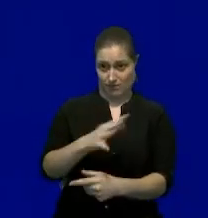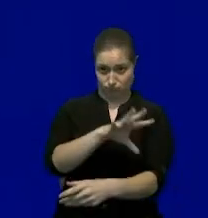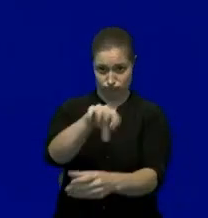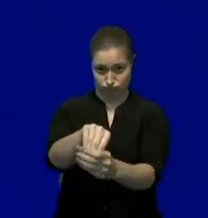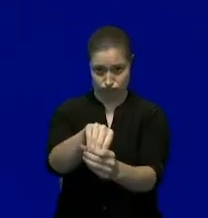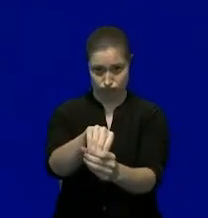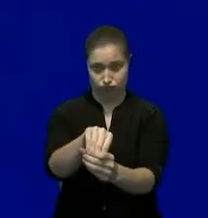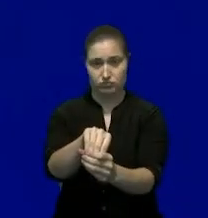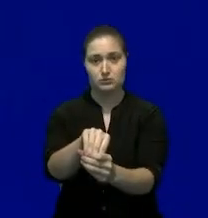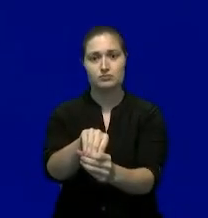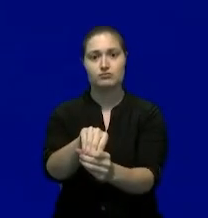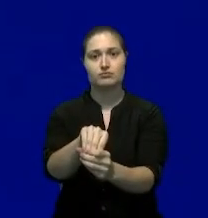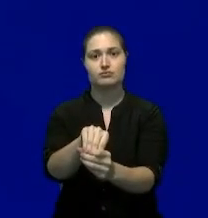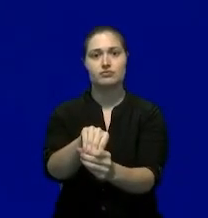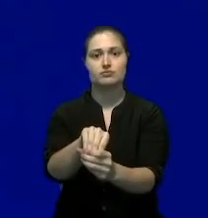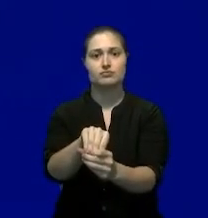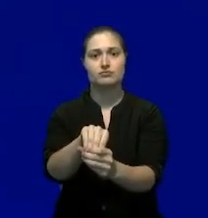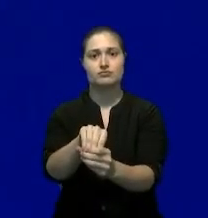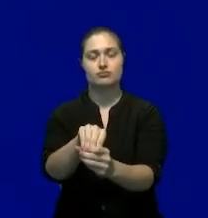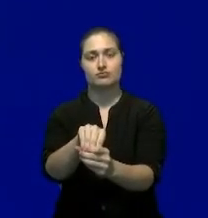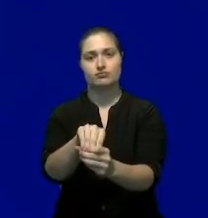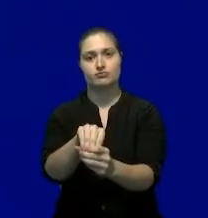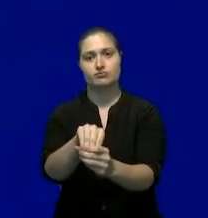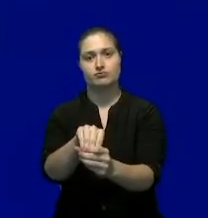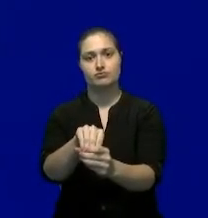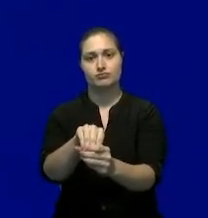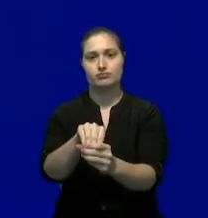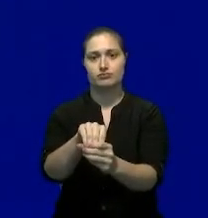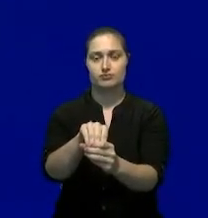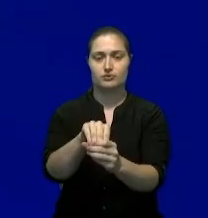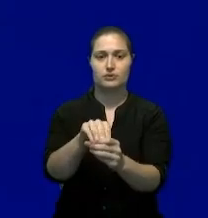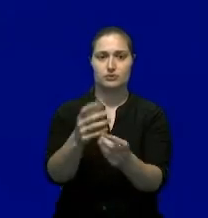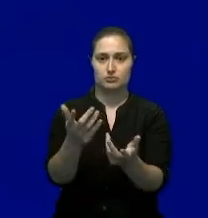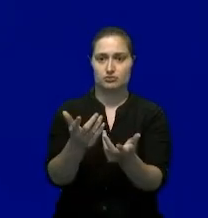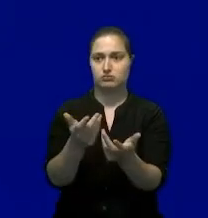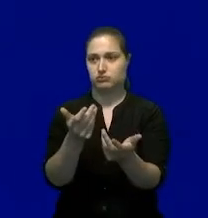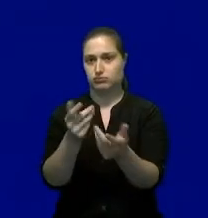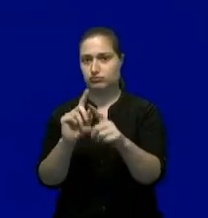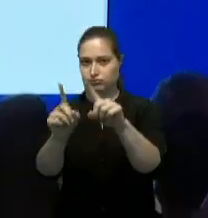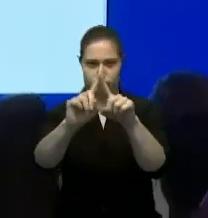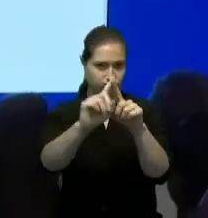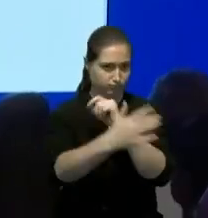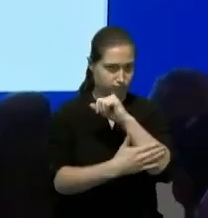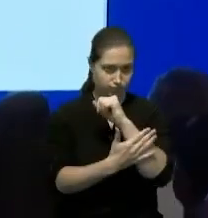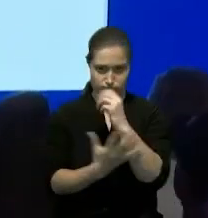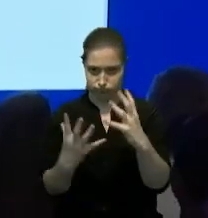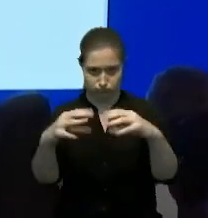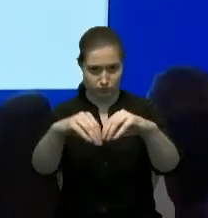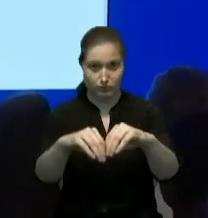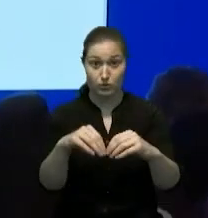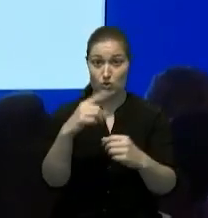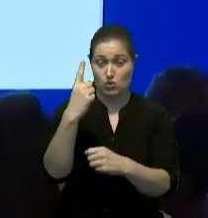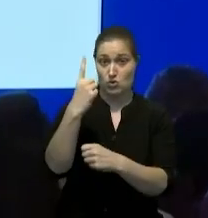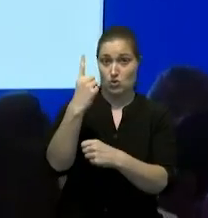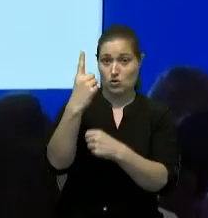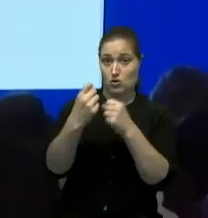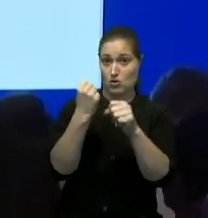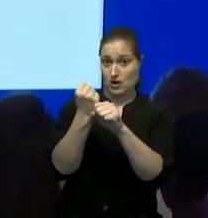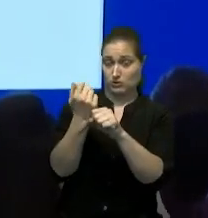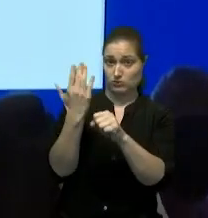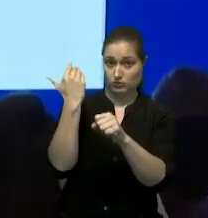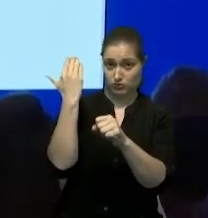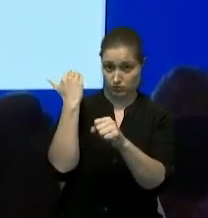en una oposición de primacía y ya es bueno que ustedes sepan que desde hace un año nosotros tenemos una unidad